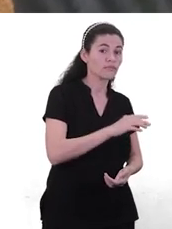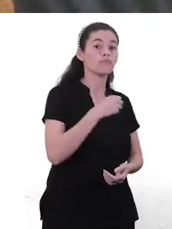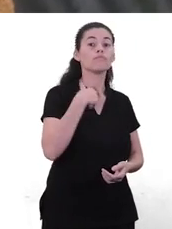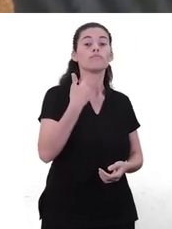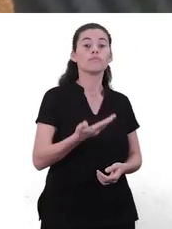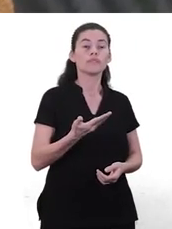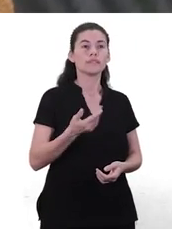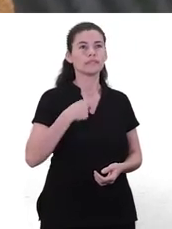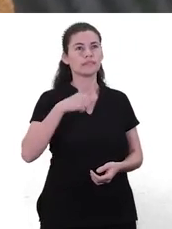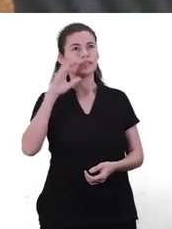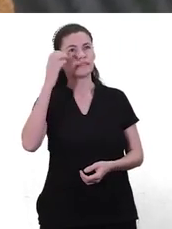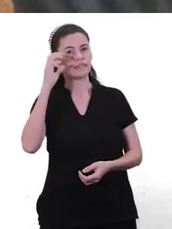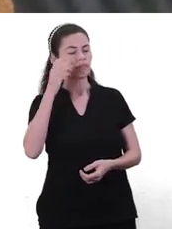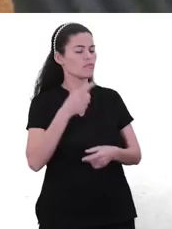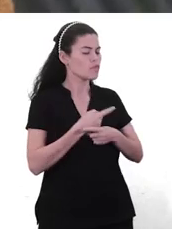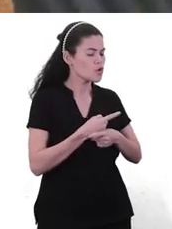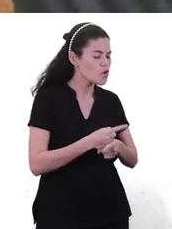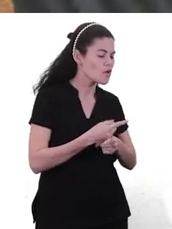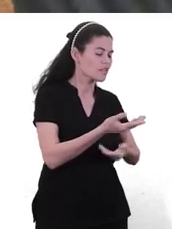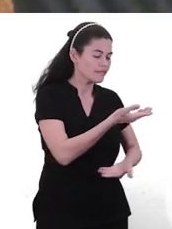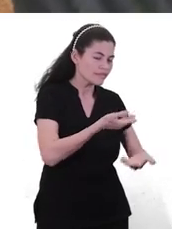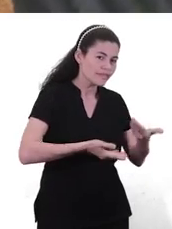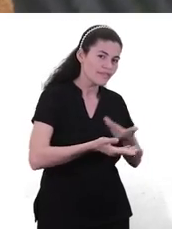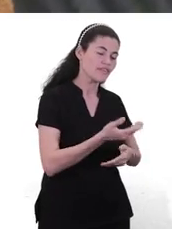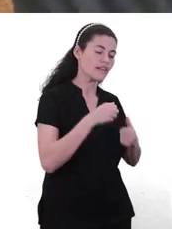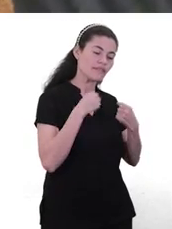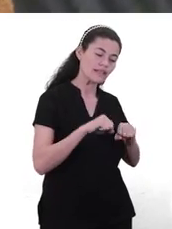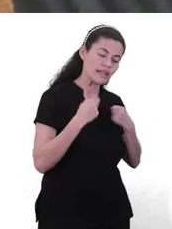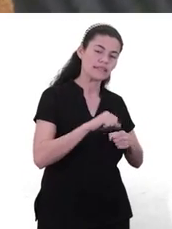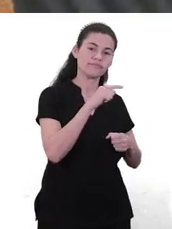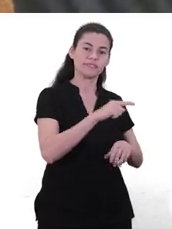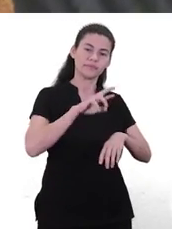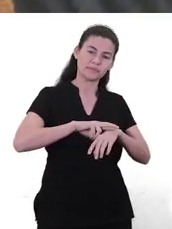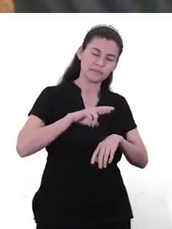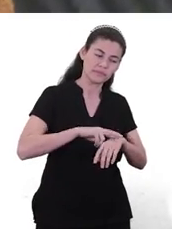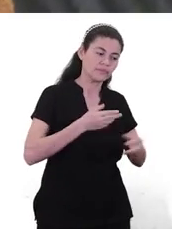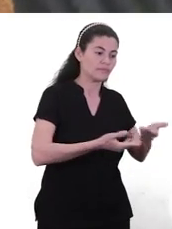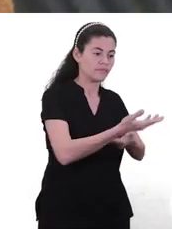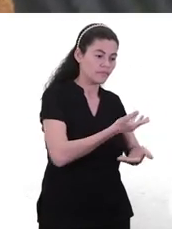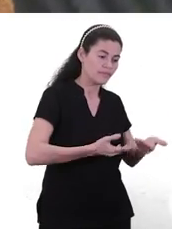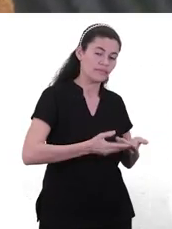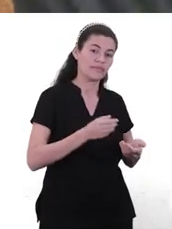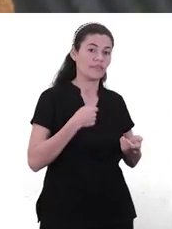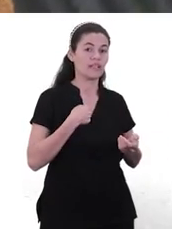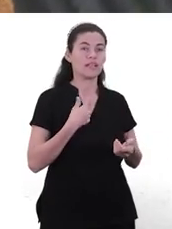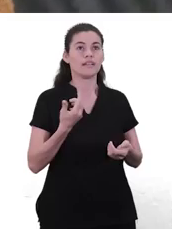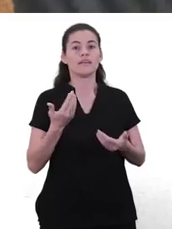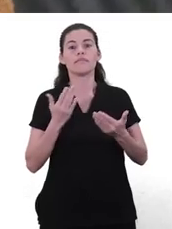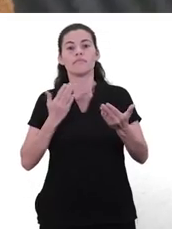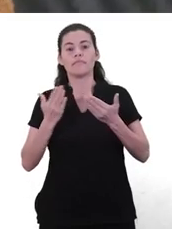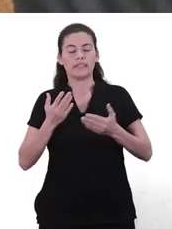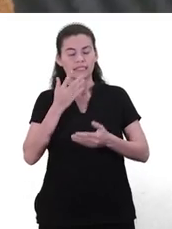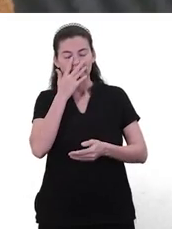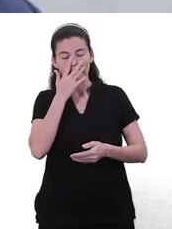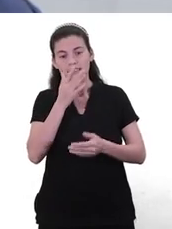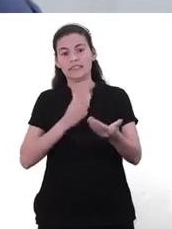volvemos a pensar en por qué no salió bien, qué pasó, nos falta aprender más aquí. Y qué es que le hagamos nosotros, presionamos para que todo esté